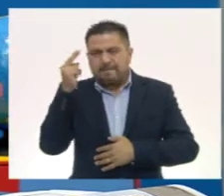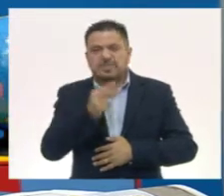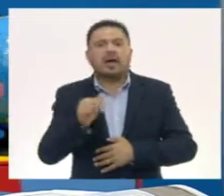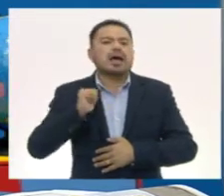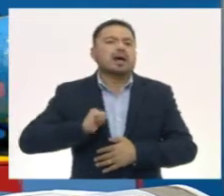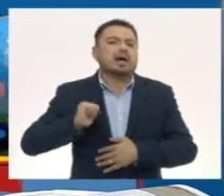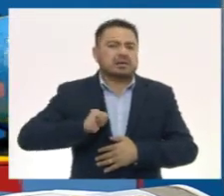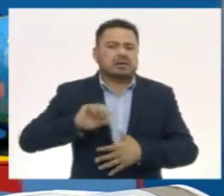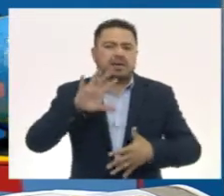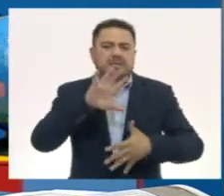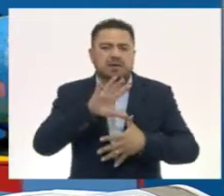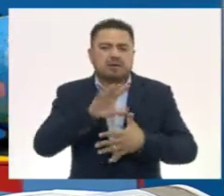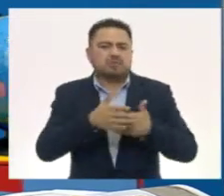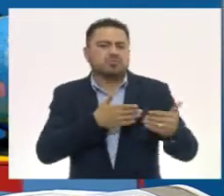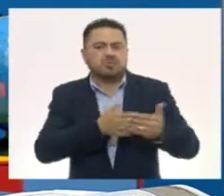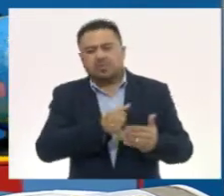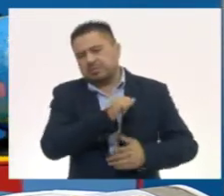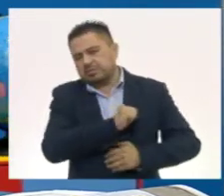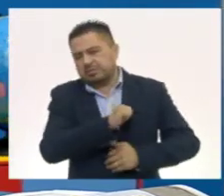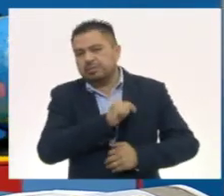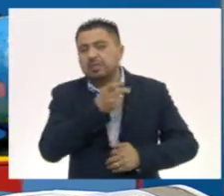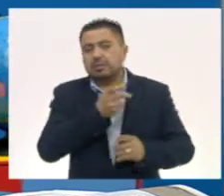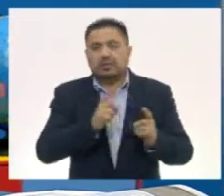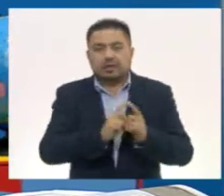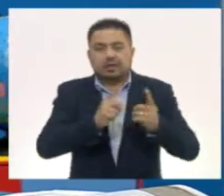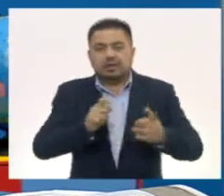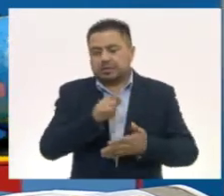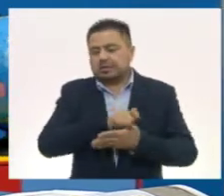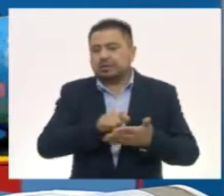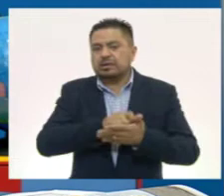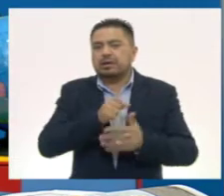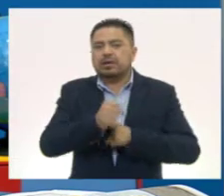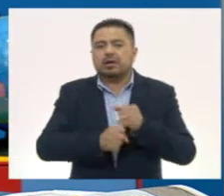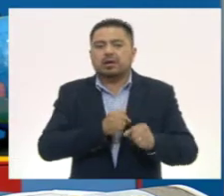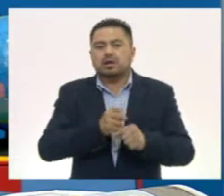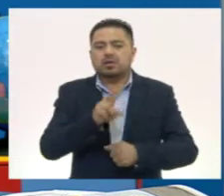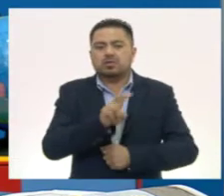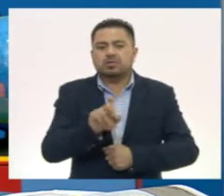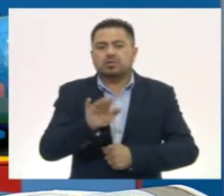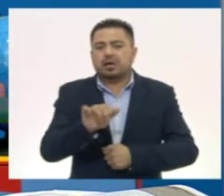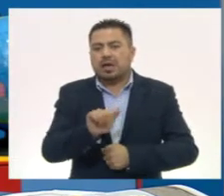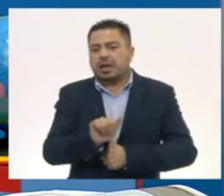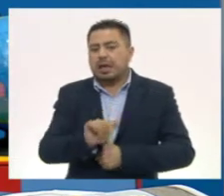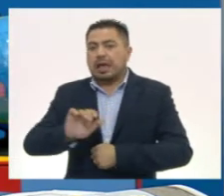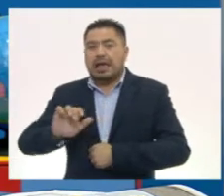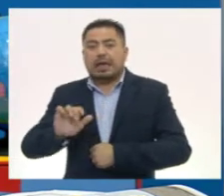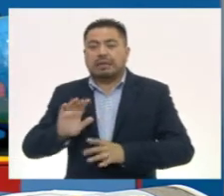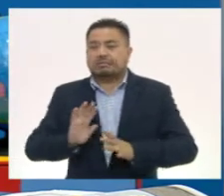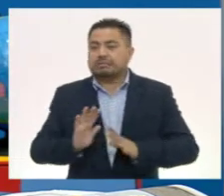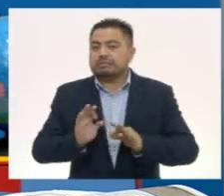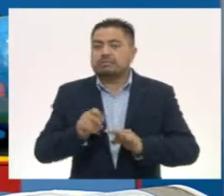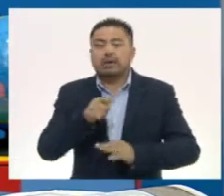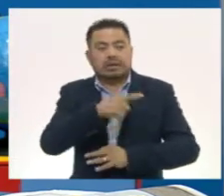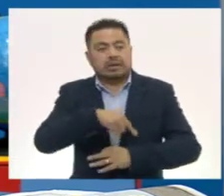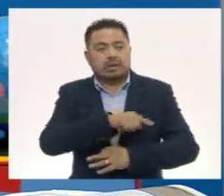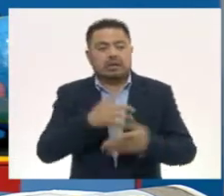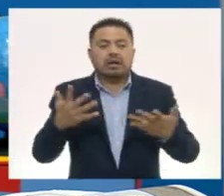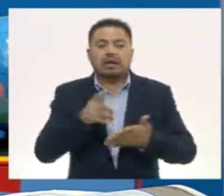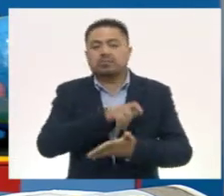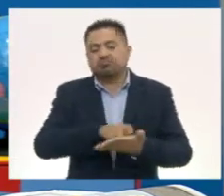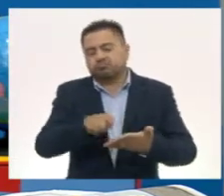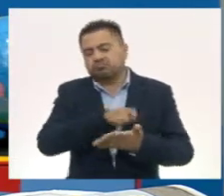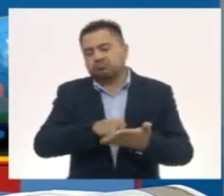precolombina. Estos desarrollos de escritura surgieron en el año 250 antes de Cristo. Ellos hacían sus